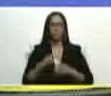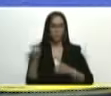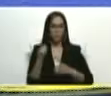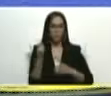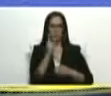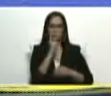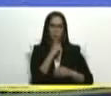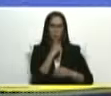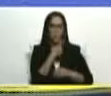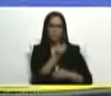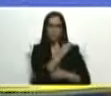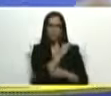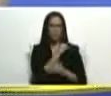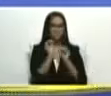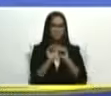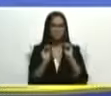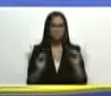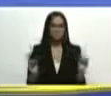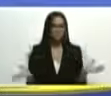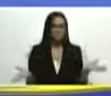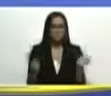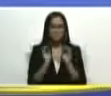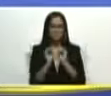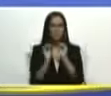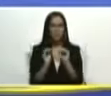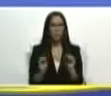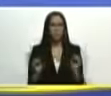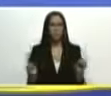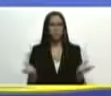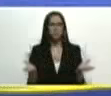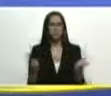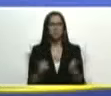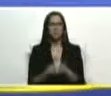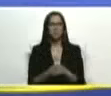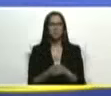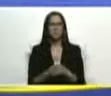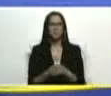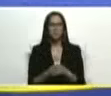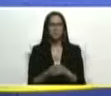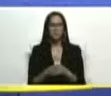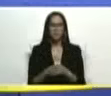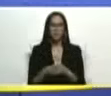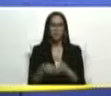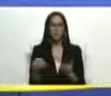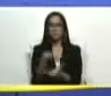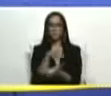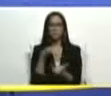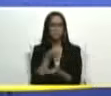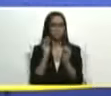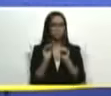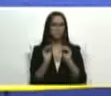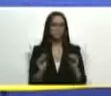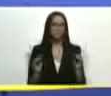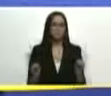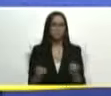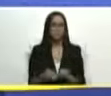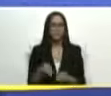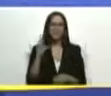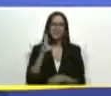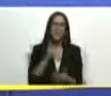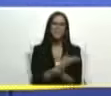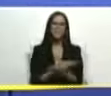reportes denuncias denuncias incidencias reportes 3